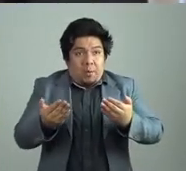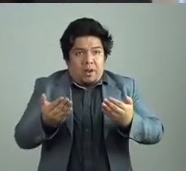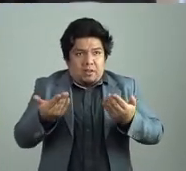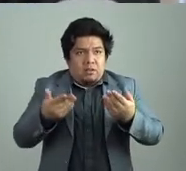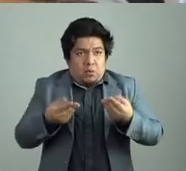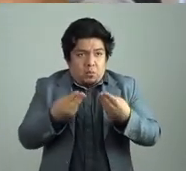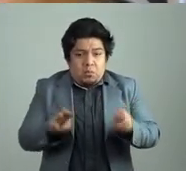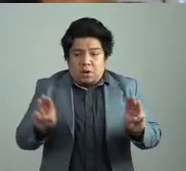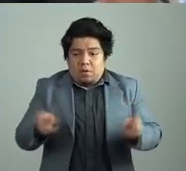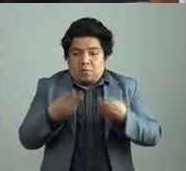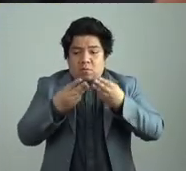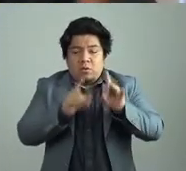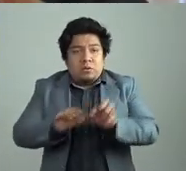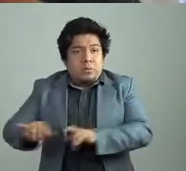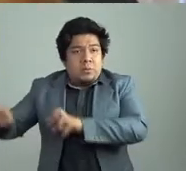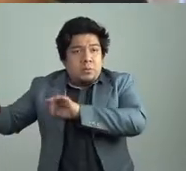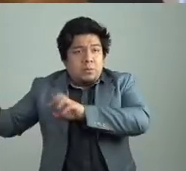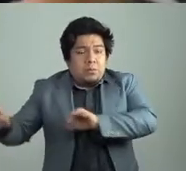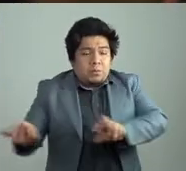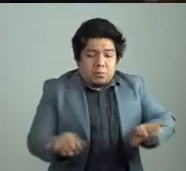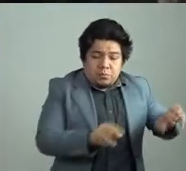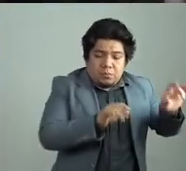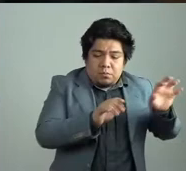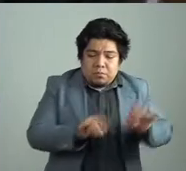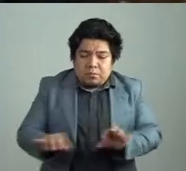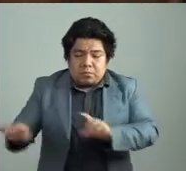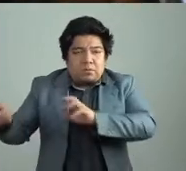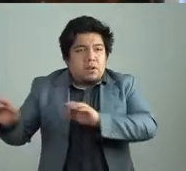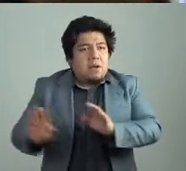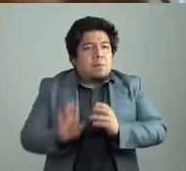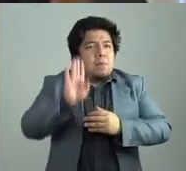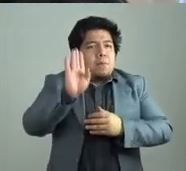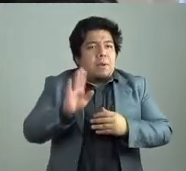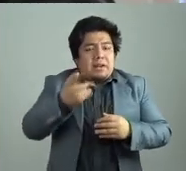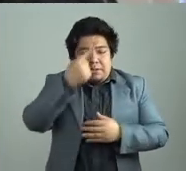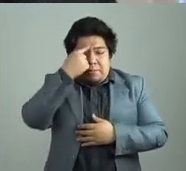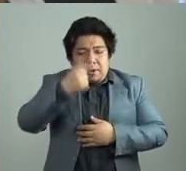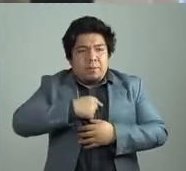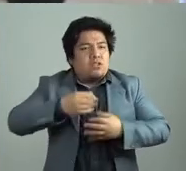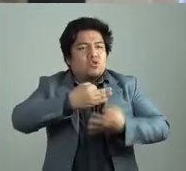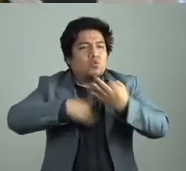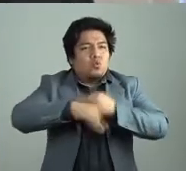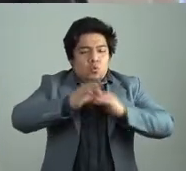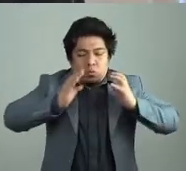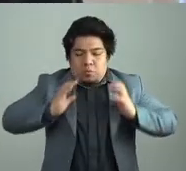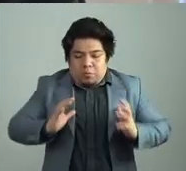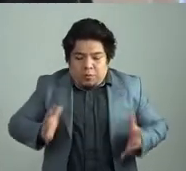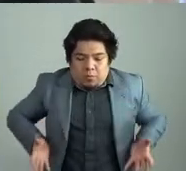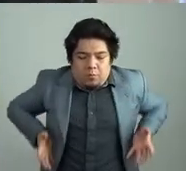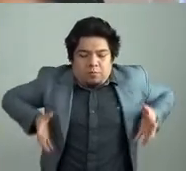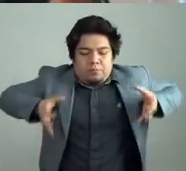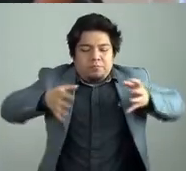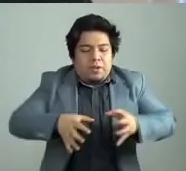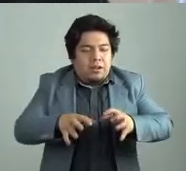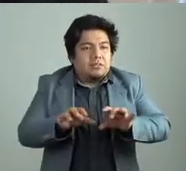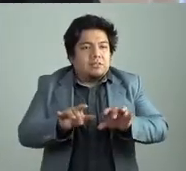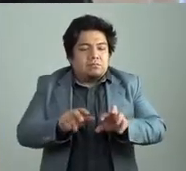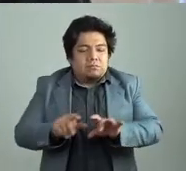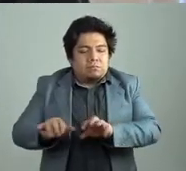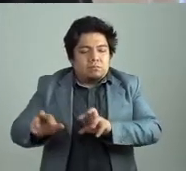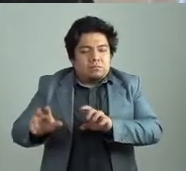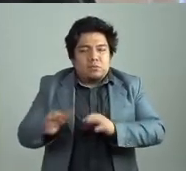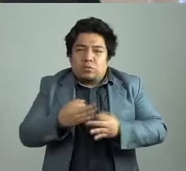las teclas que se mueven, etcétera. Y es como si todo este tiempo yo hubiese estado tocando, si fuera pianista, en un piano